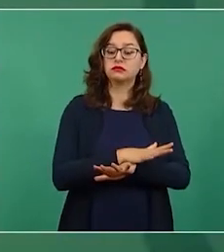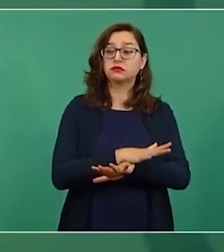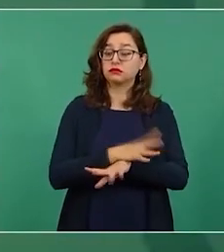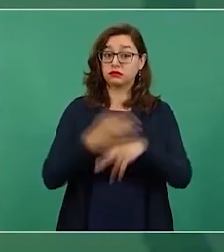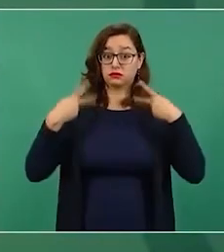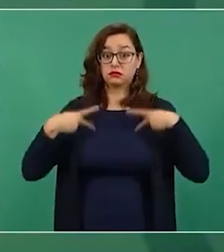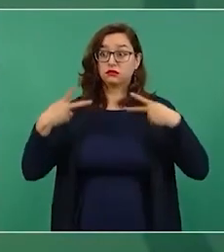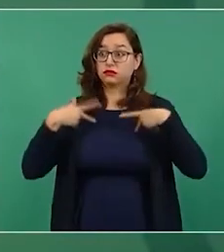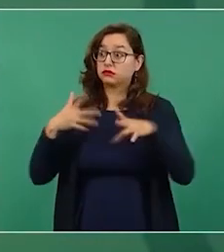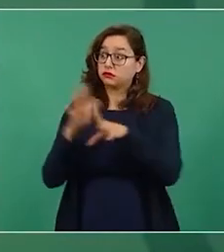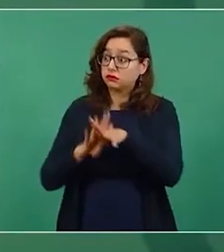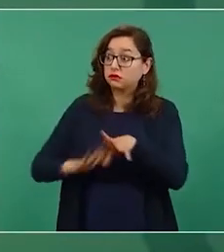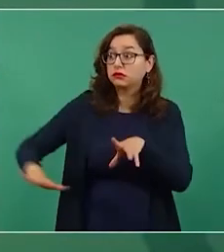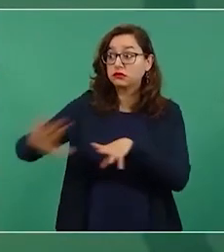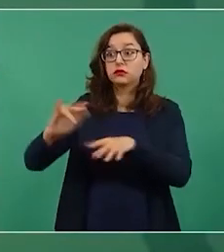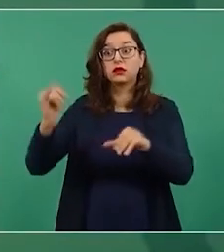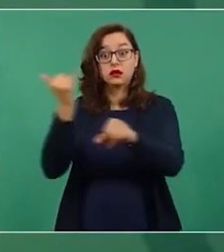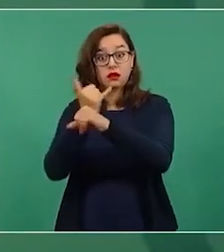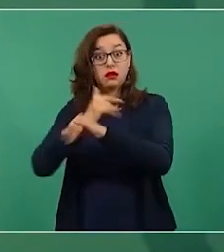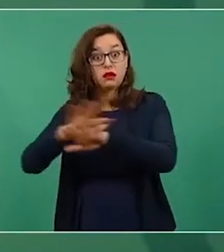no sabía el pueblo